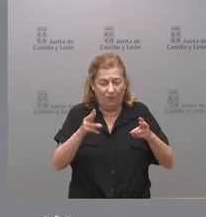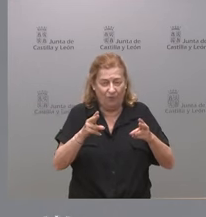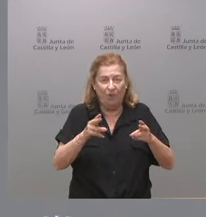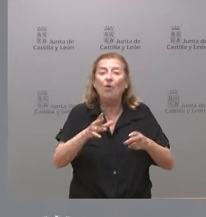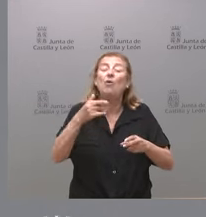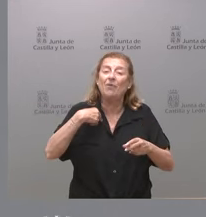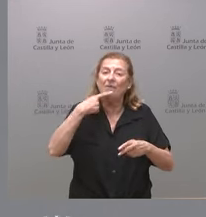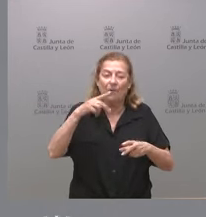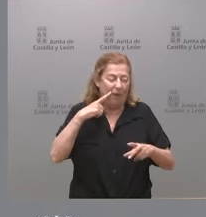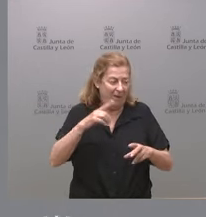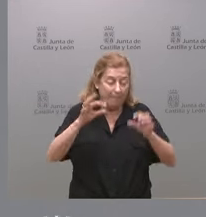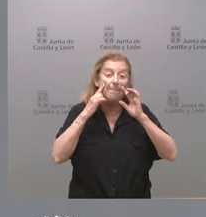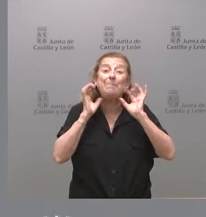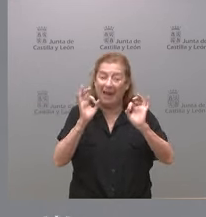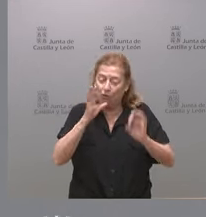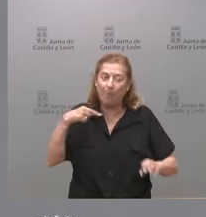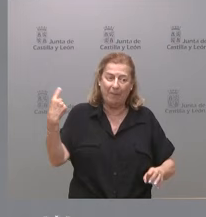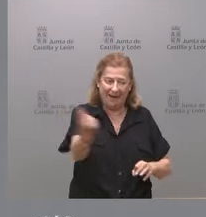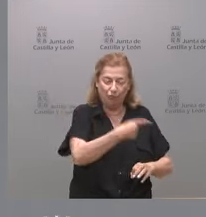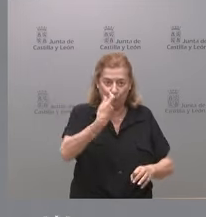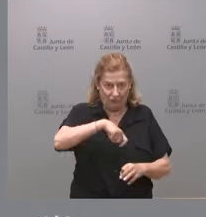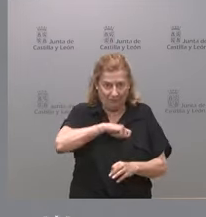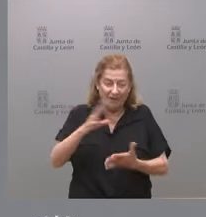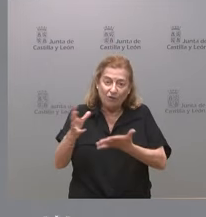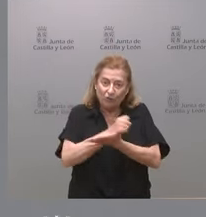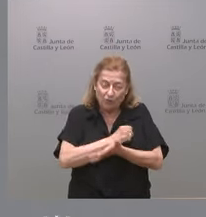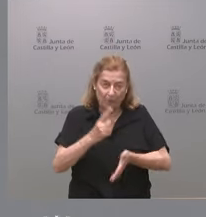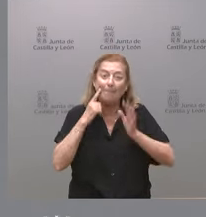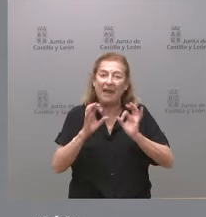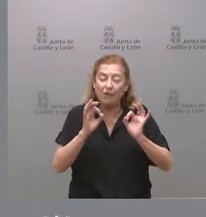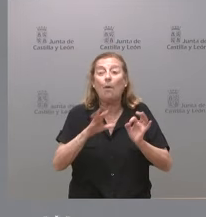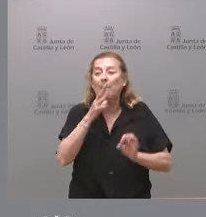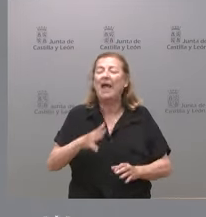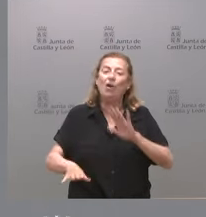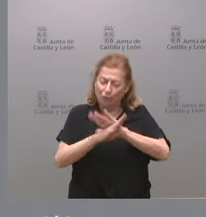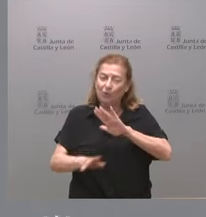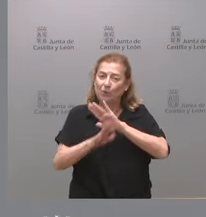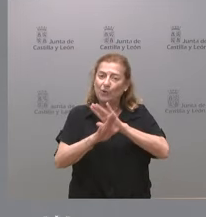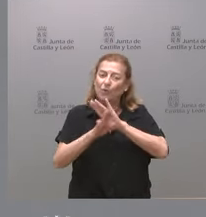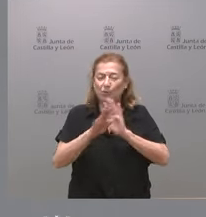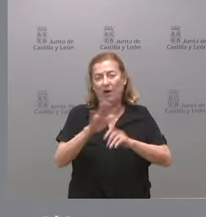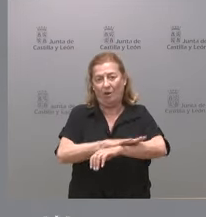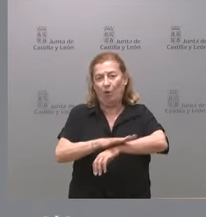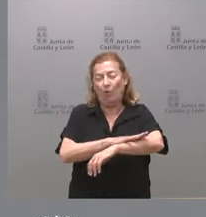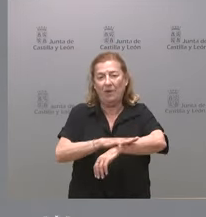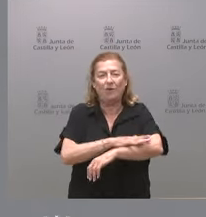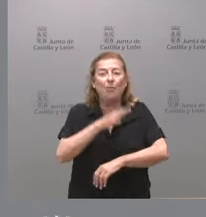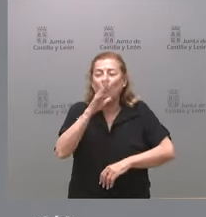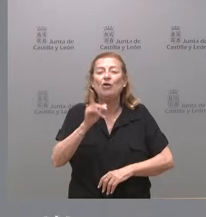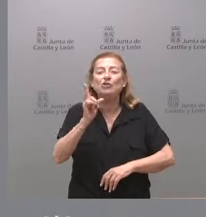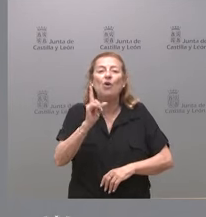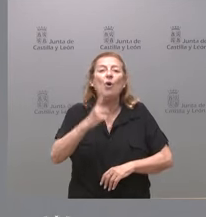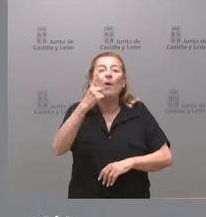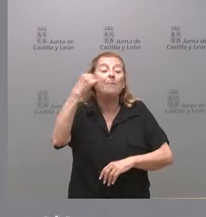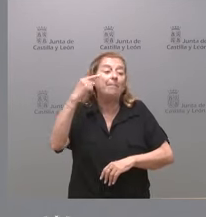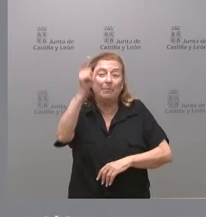poniendo en riesgo los intereses generales del conjunto de los ciudadanos para estar enfrente de un gobierno sencillamente por el hecho de que alguien ha